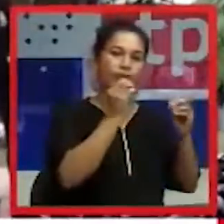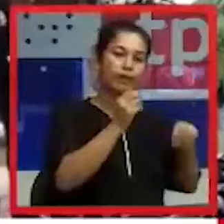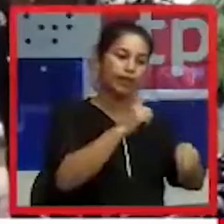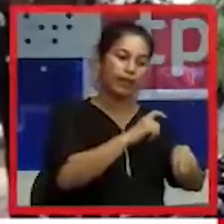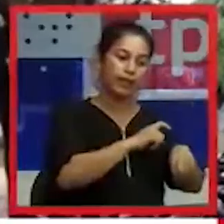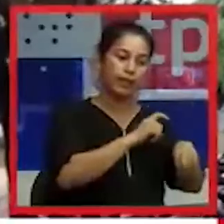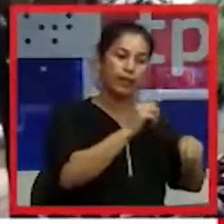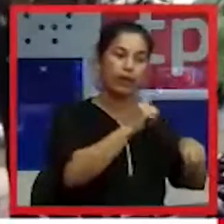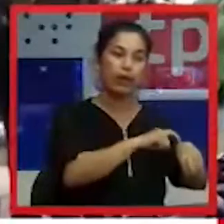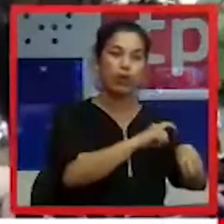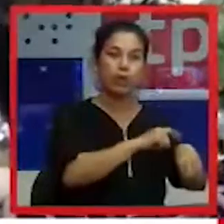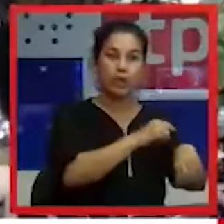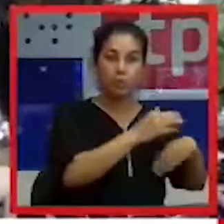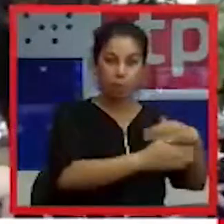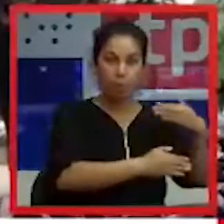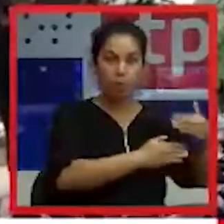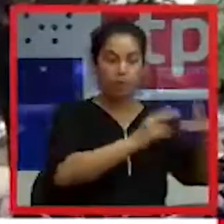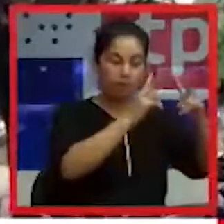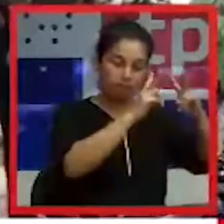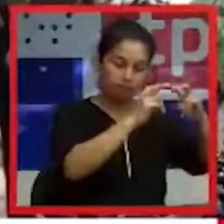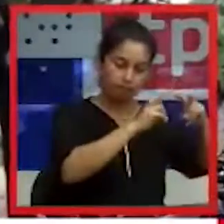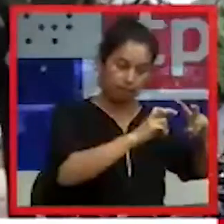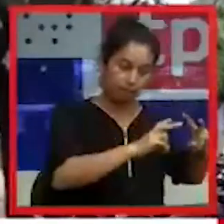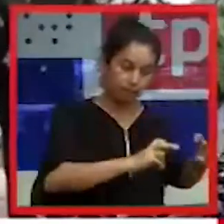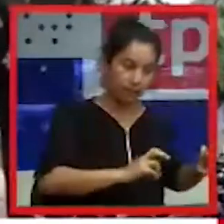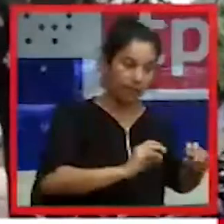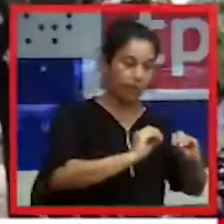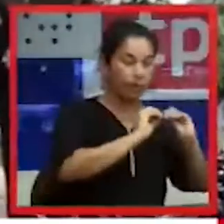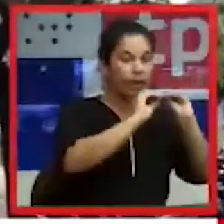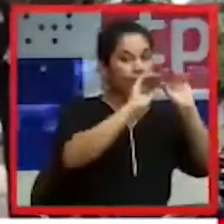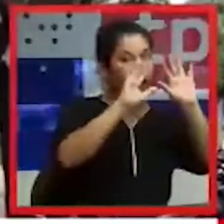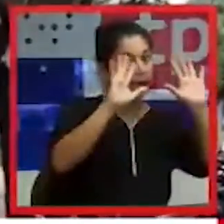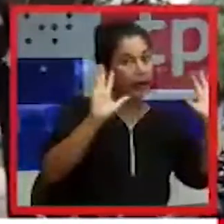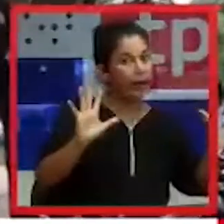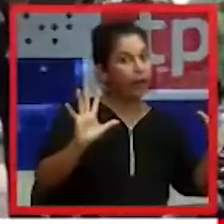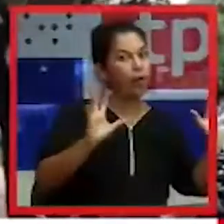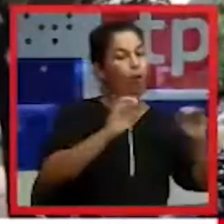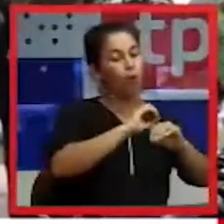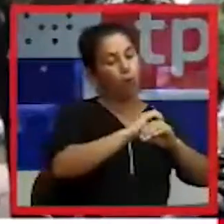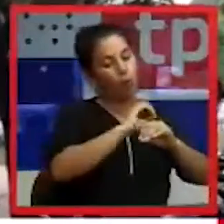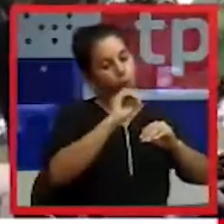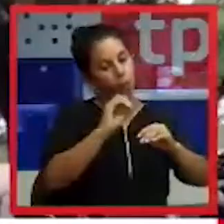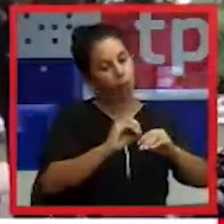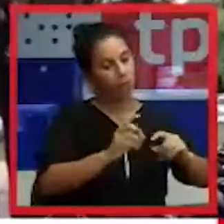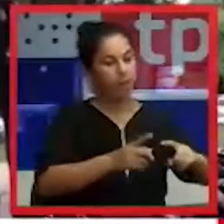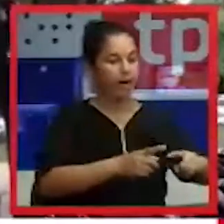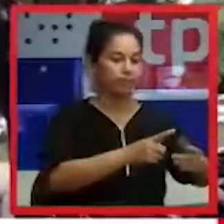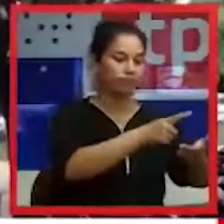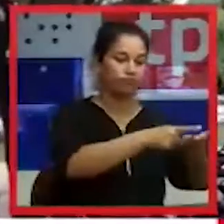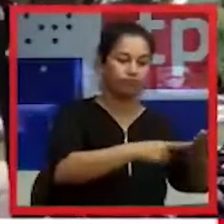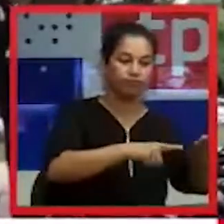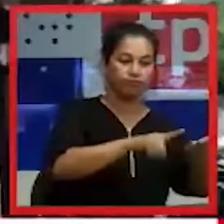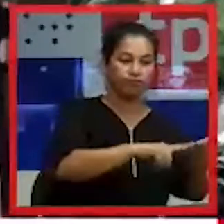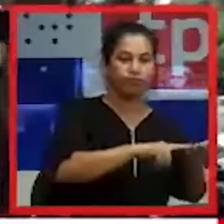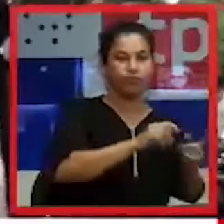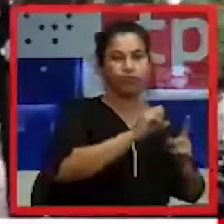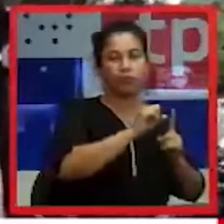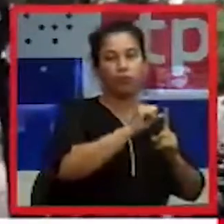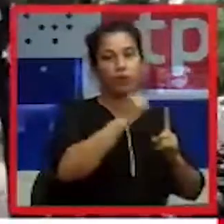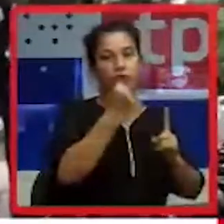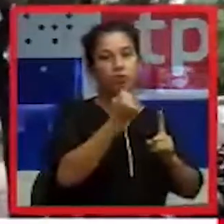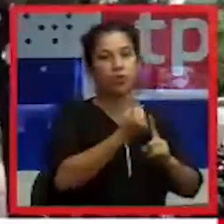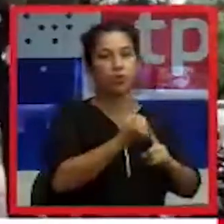¿para qué? Para aclarar o para descartar cualquier hecho que esté suscitado a un delito mayor.